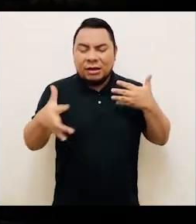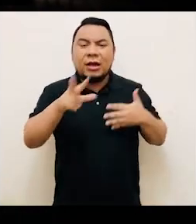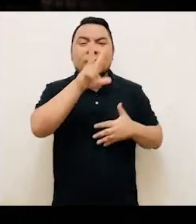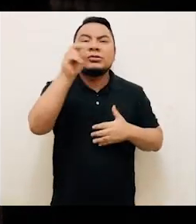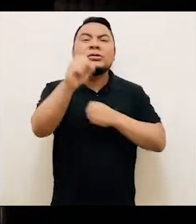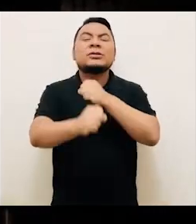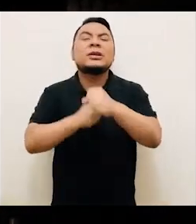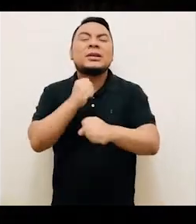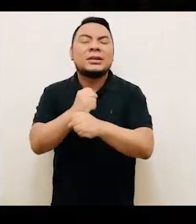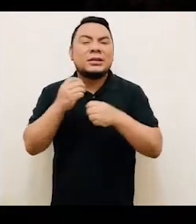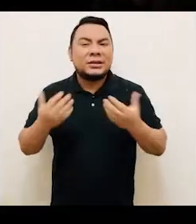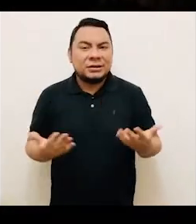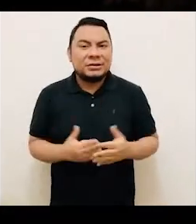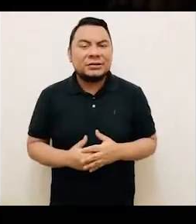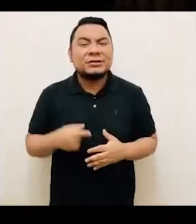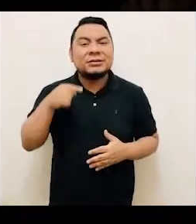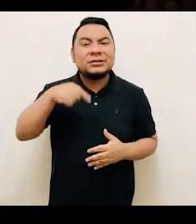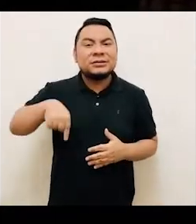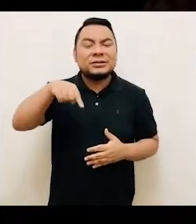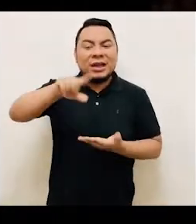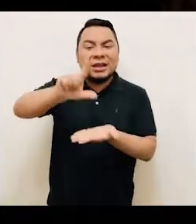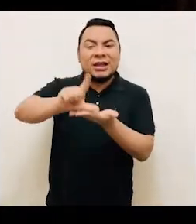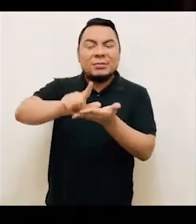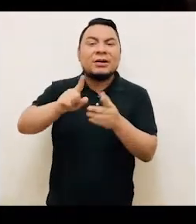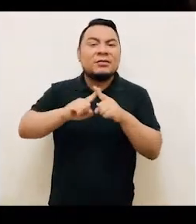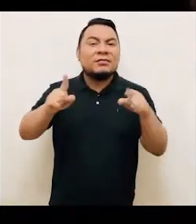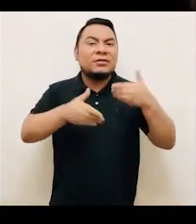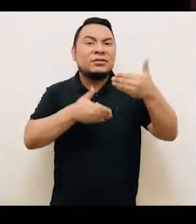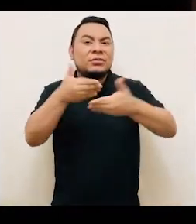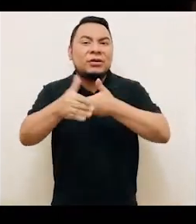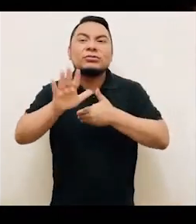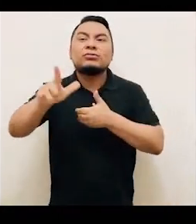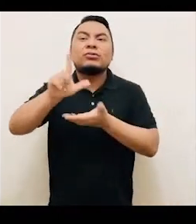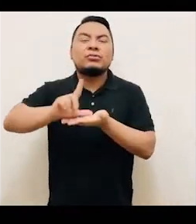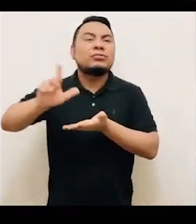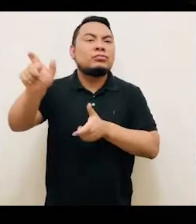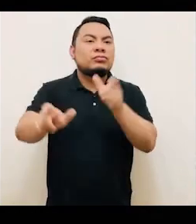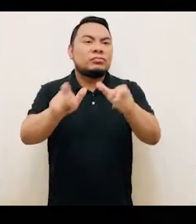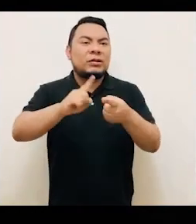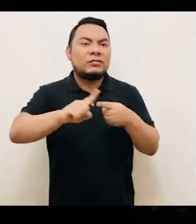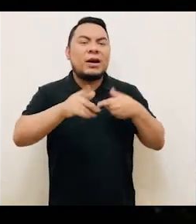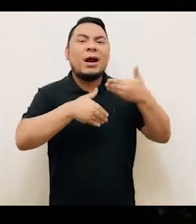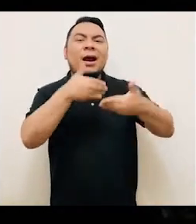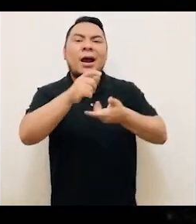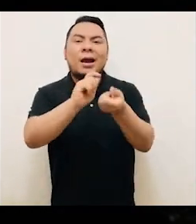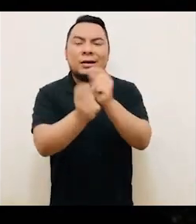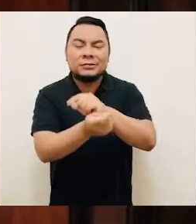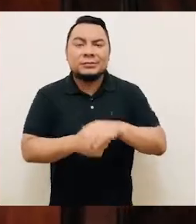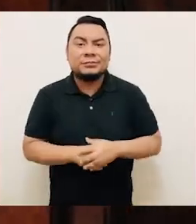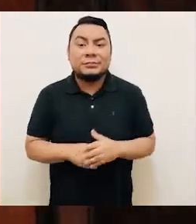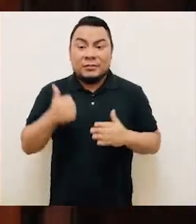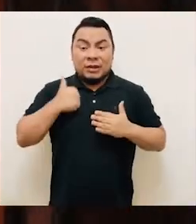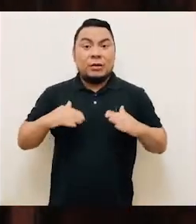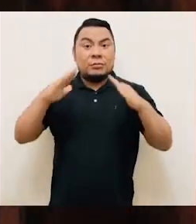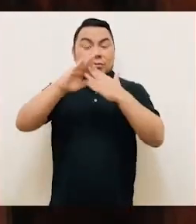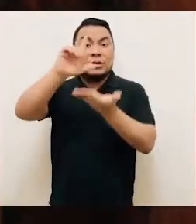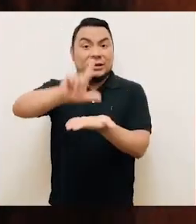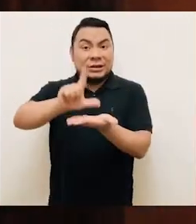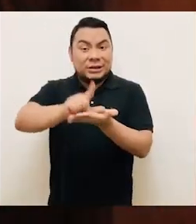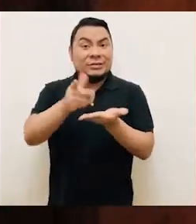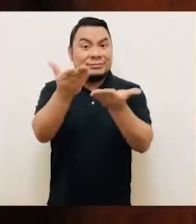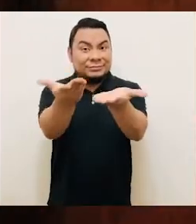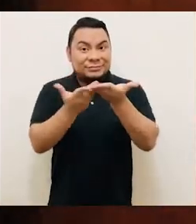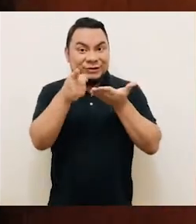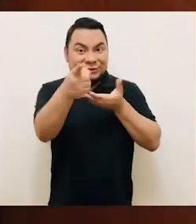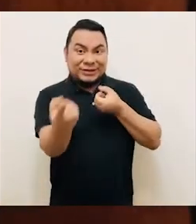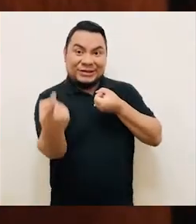pasado 200 años, Lima es otra y sus ciudadanos también. La Municipalidad de